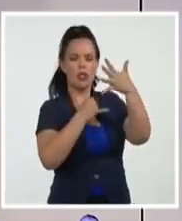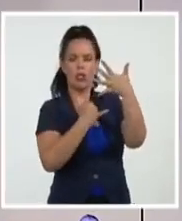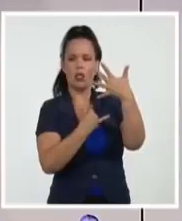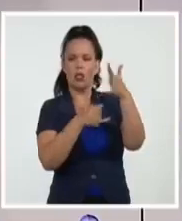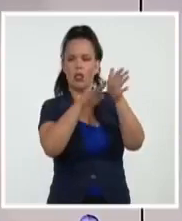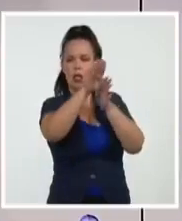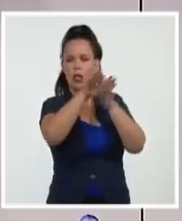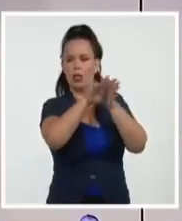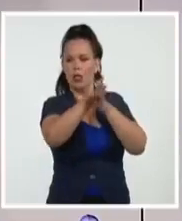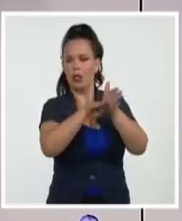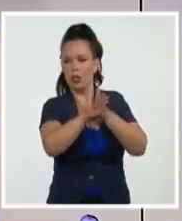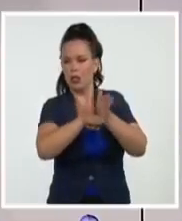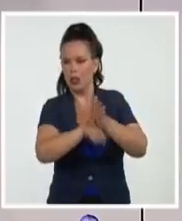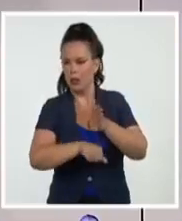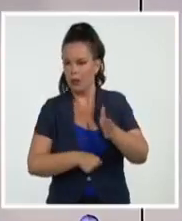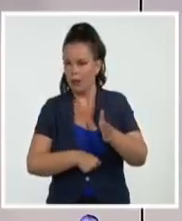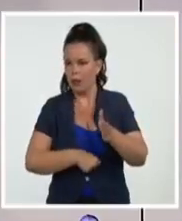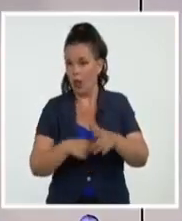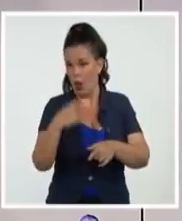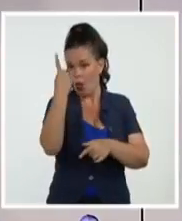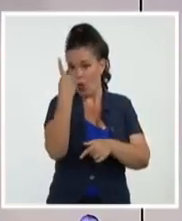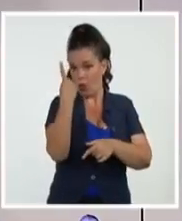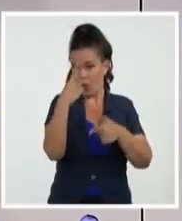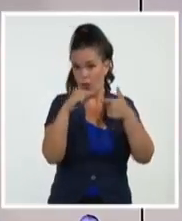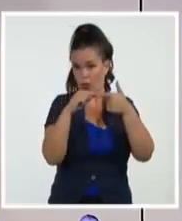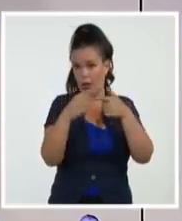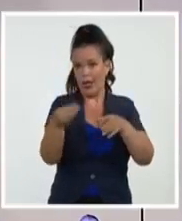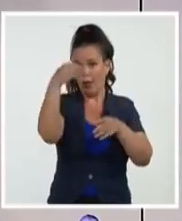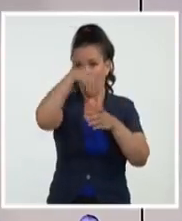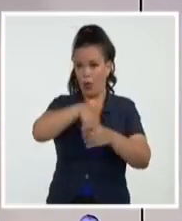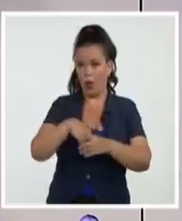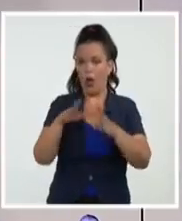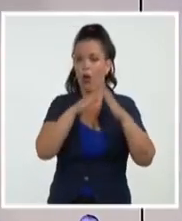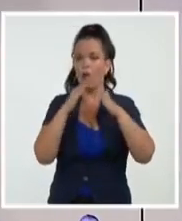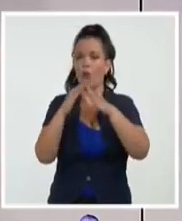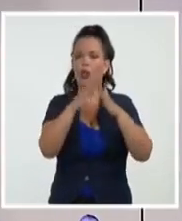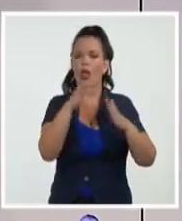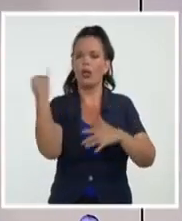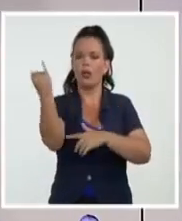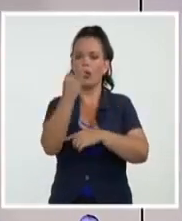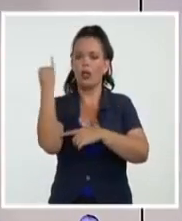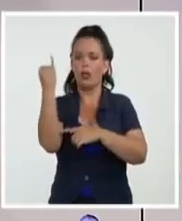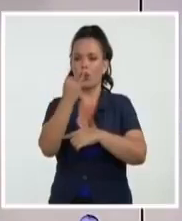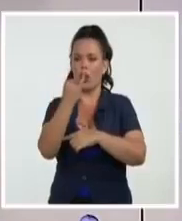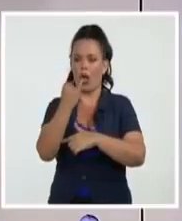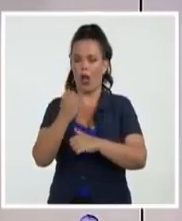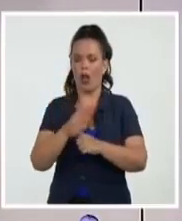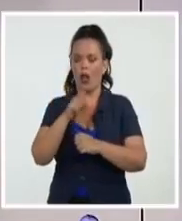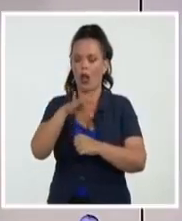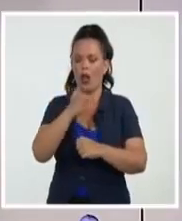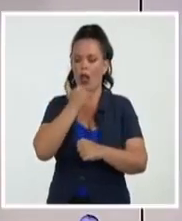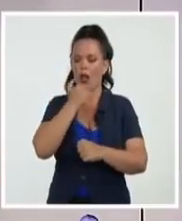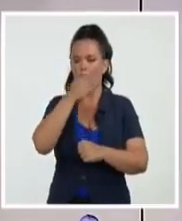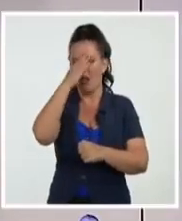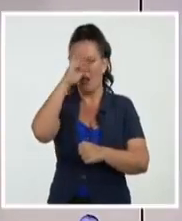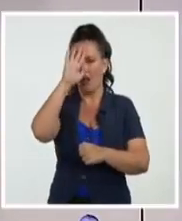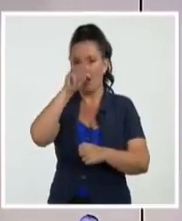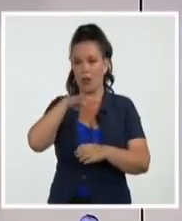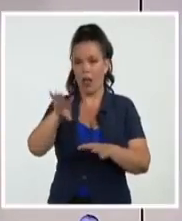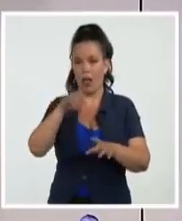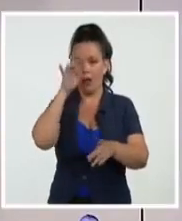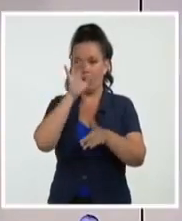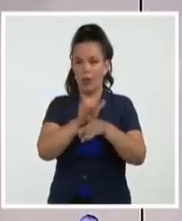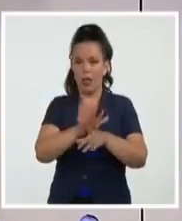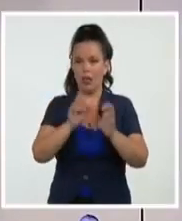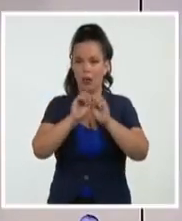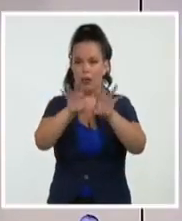involucrar a la comunidad internacional en la condena a Cuba, que por cierto circularon un borrador para que las